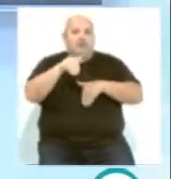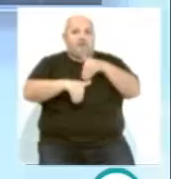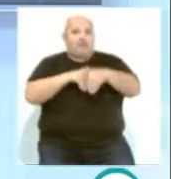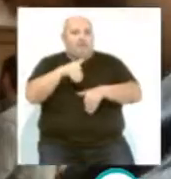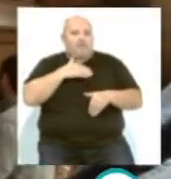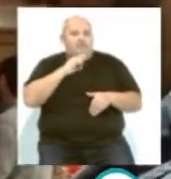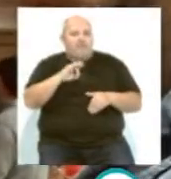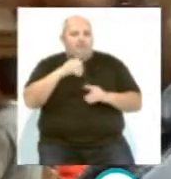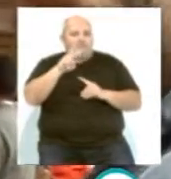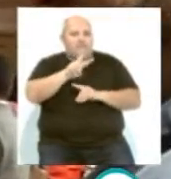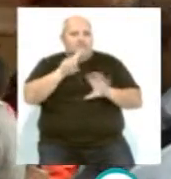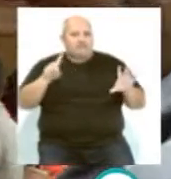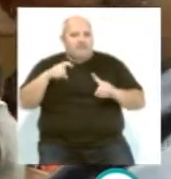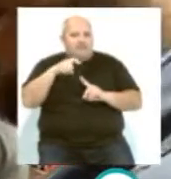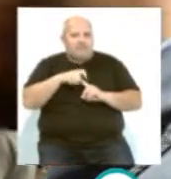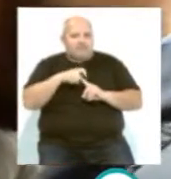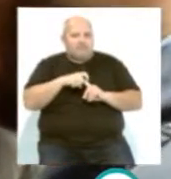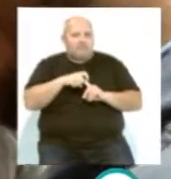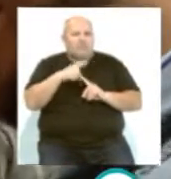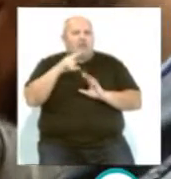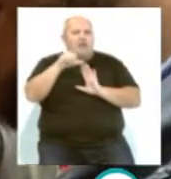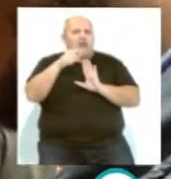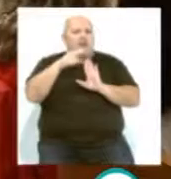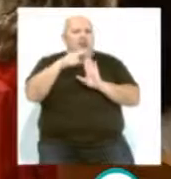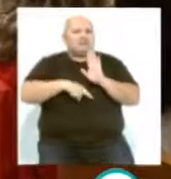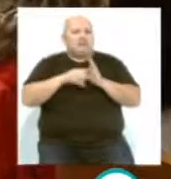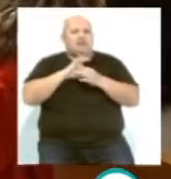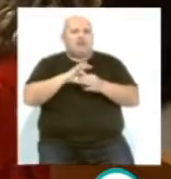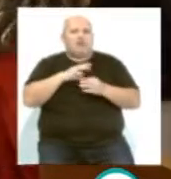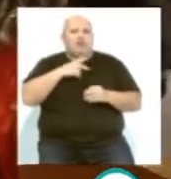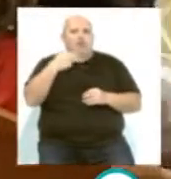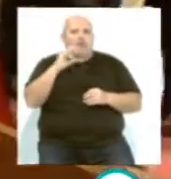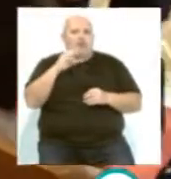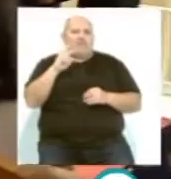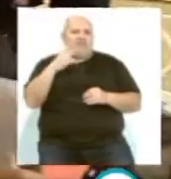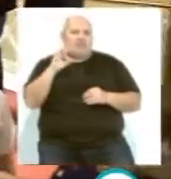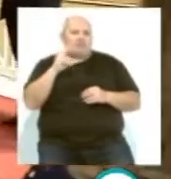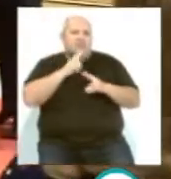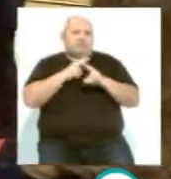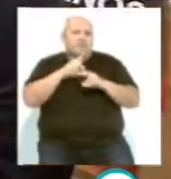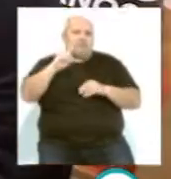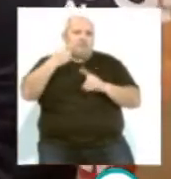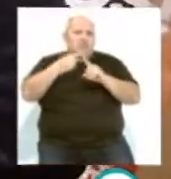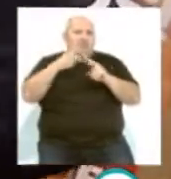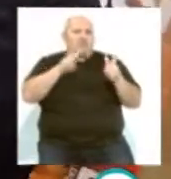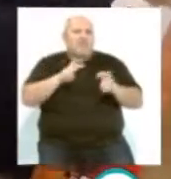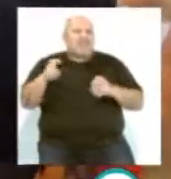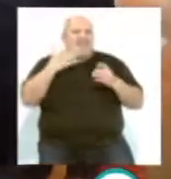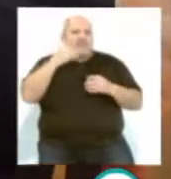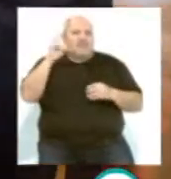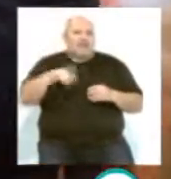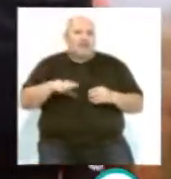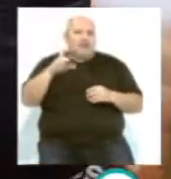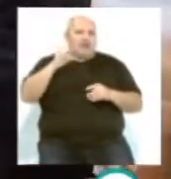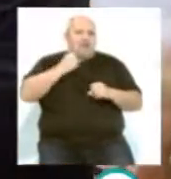próximas elecciones del 26 de mayo. Una lista encabezada por Domingo Villero y en la que figuran como principales novedades la